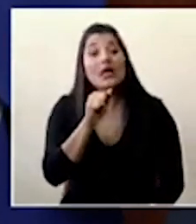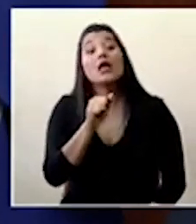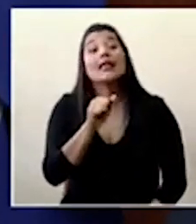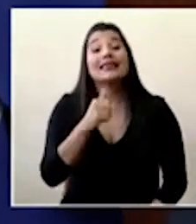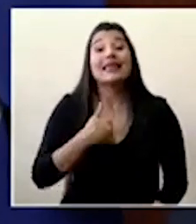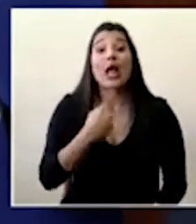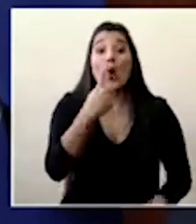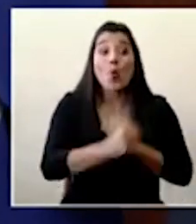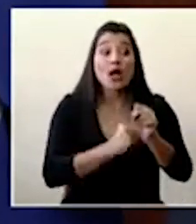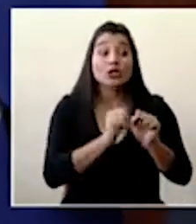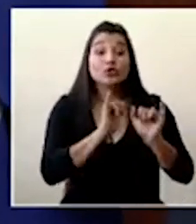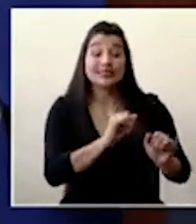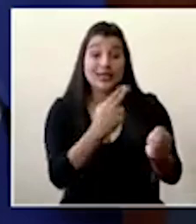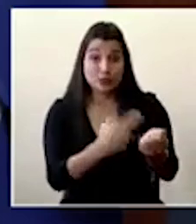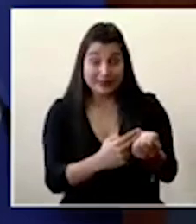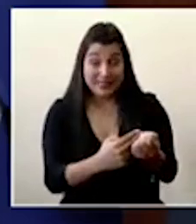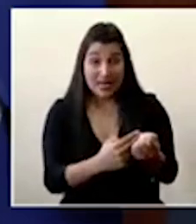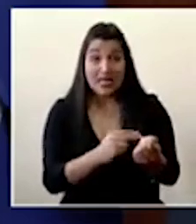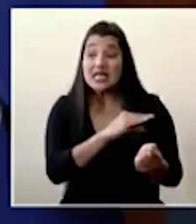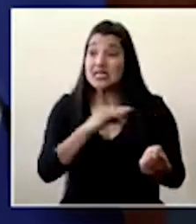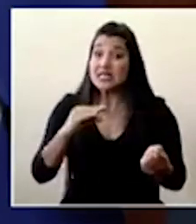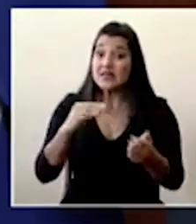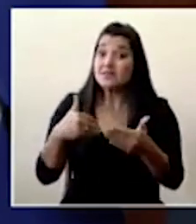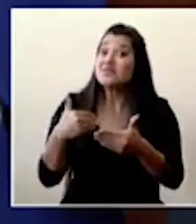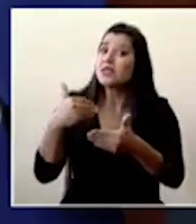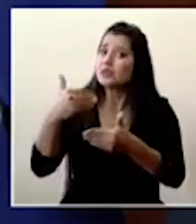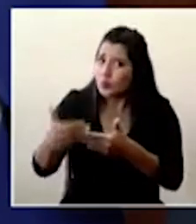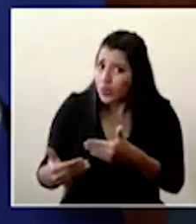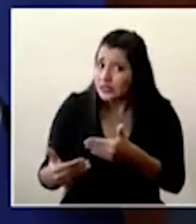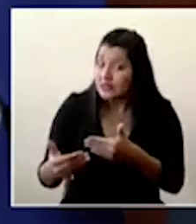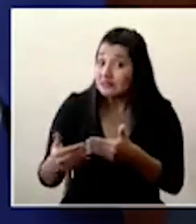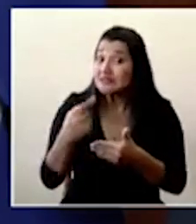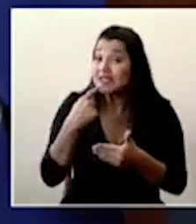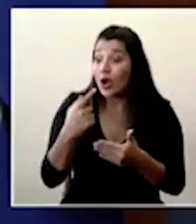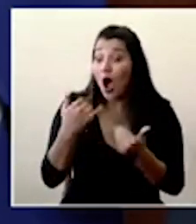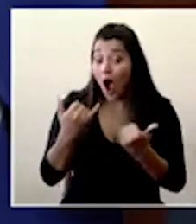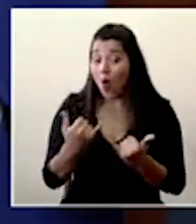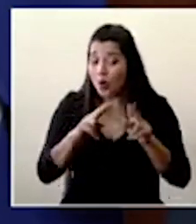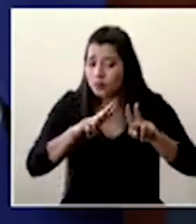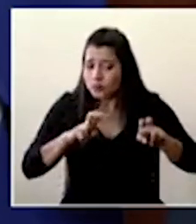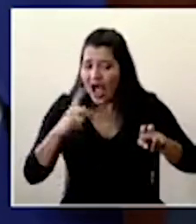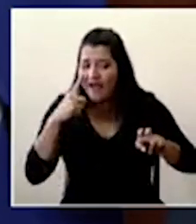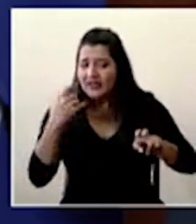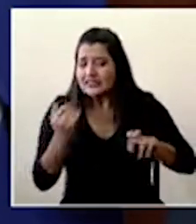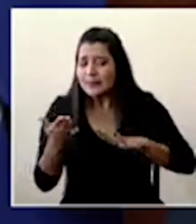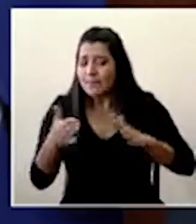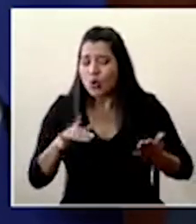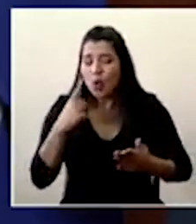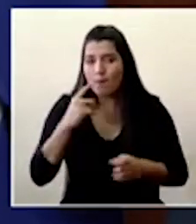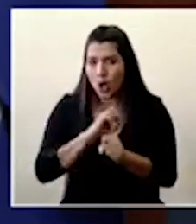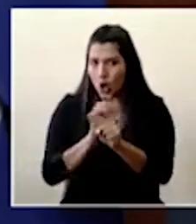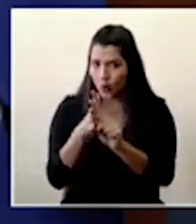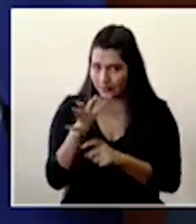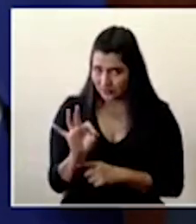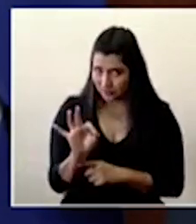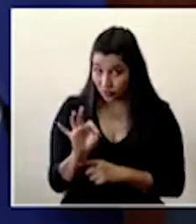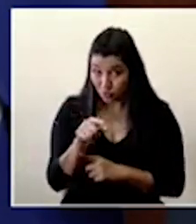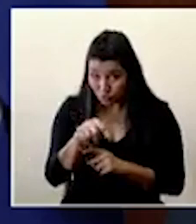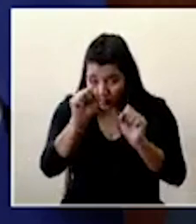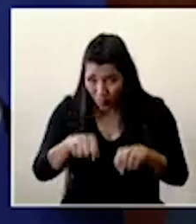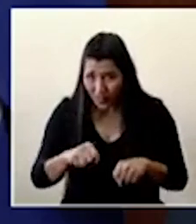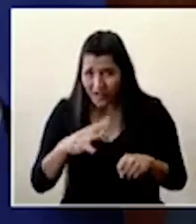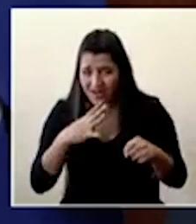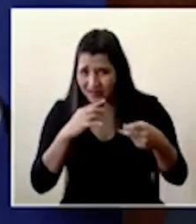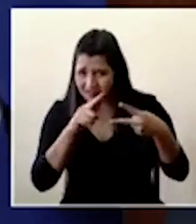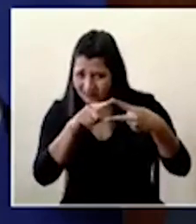su muerte, el Ministerio de Comunicación indicó que le realizarán pruebas para determinar si la causa fue COVID. Si nos podemos referir a este